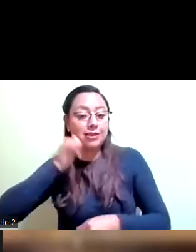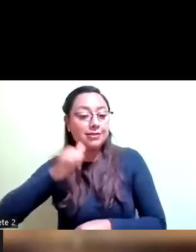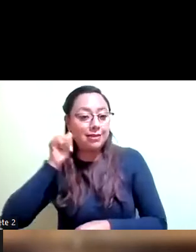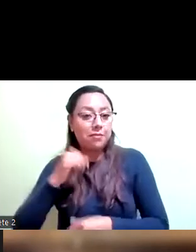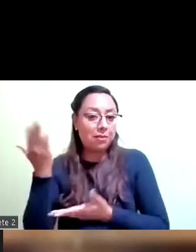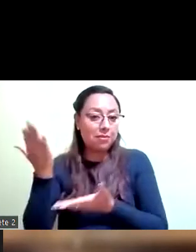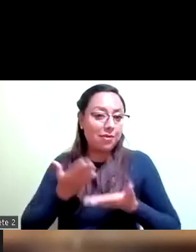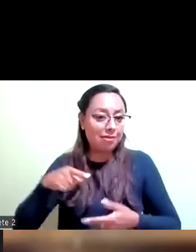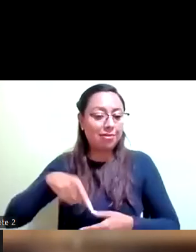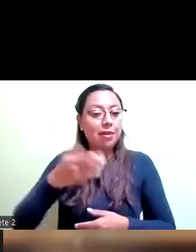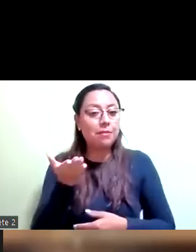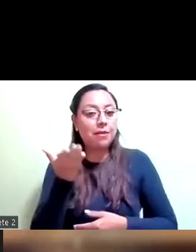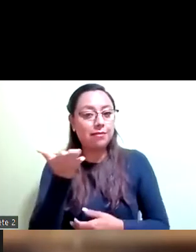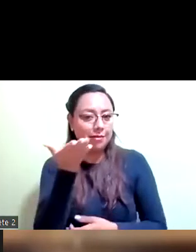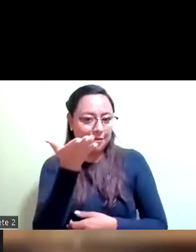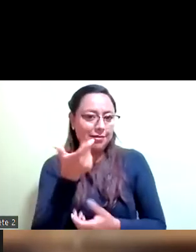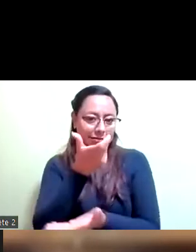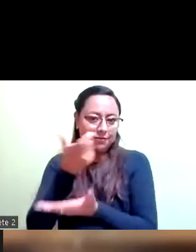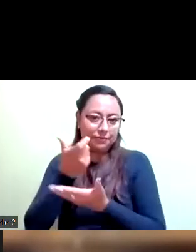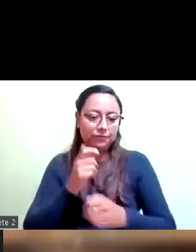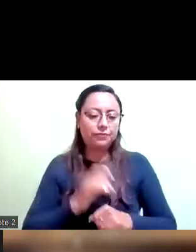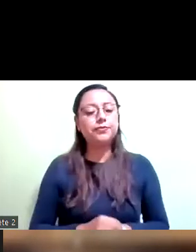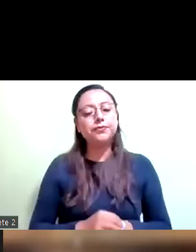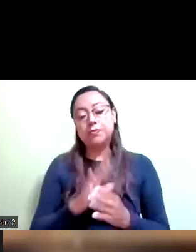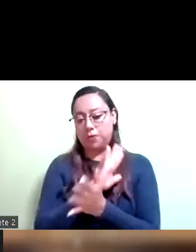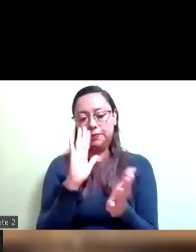en vista de que no hay más diputada Max